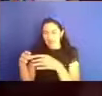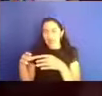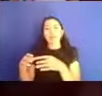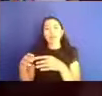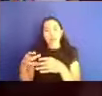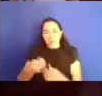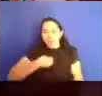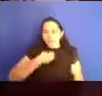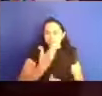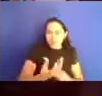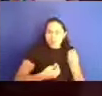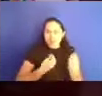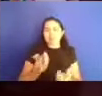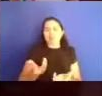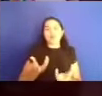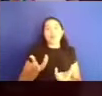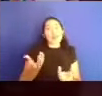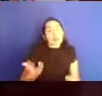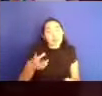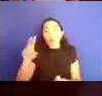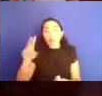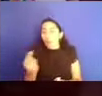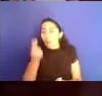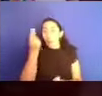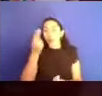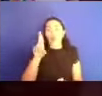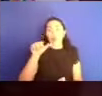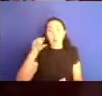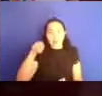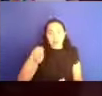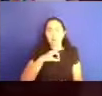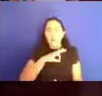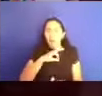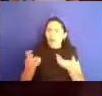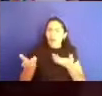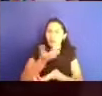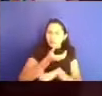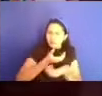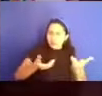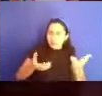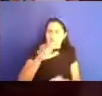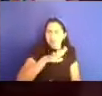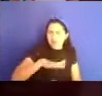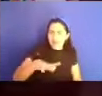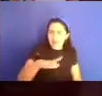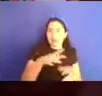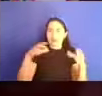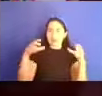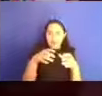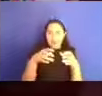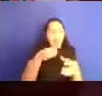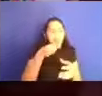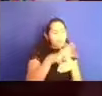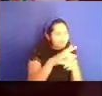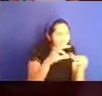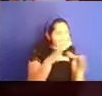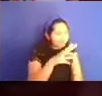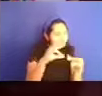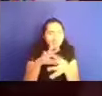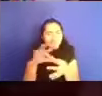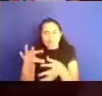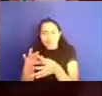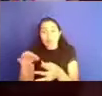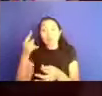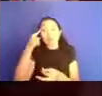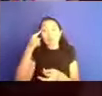es, tarea de la universidad, compartirlo con, con la sociedad, porque al final de cuentas, pues eso es, nos debe, a, a esa